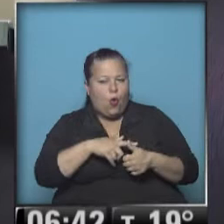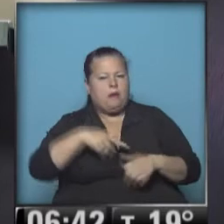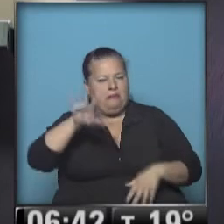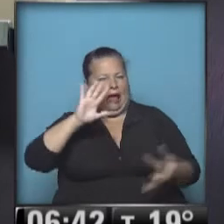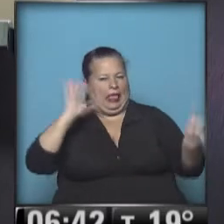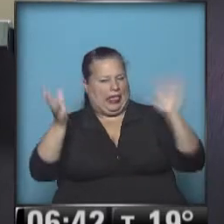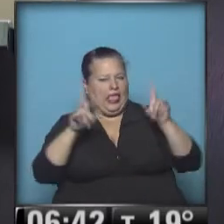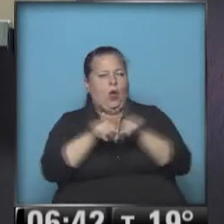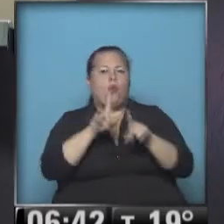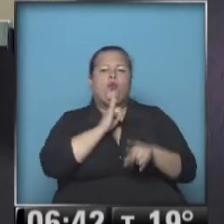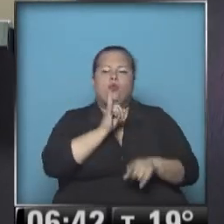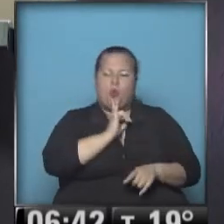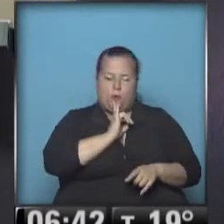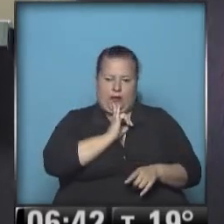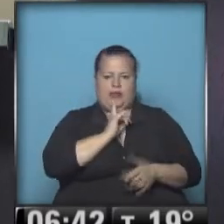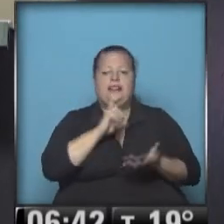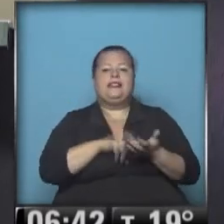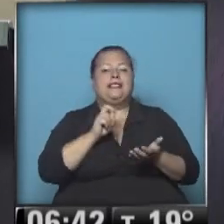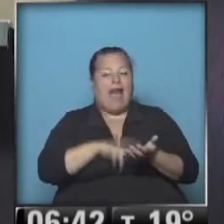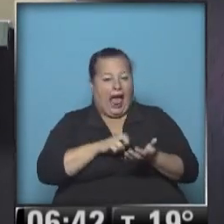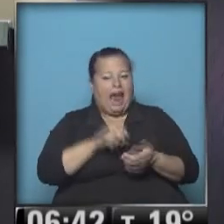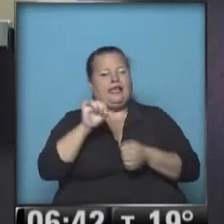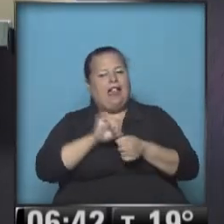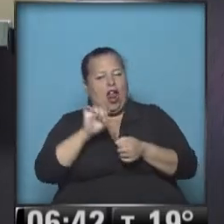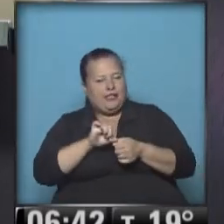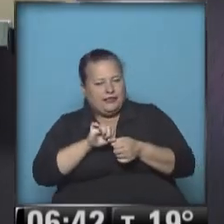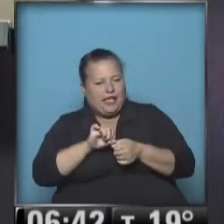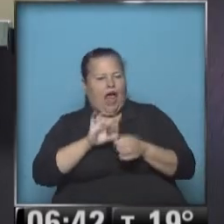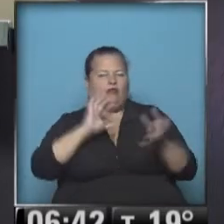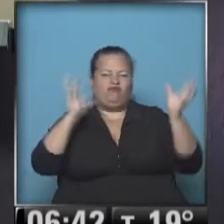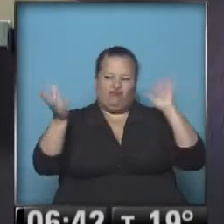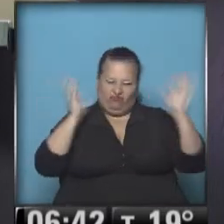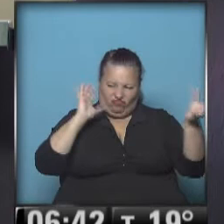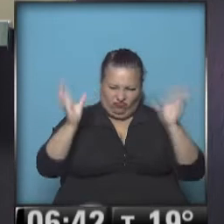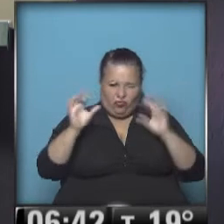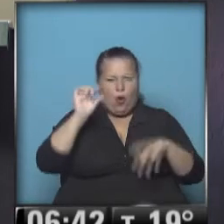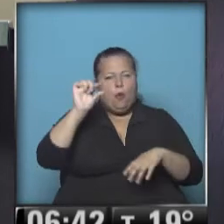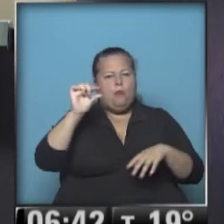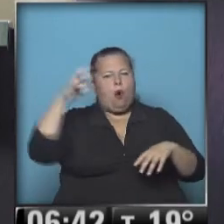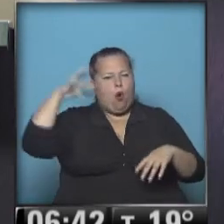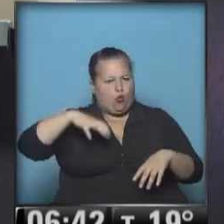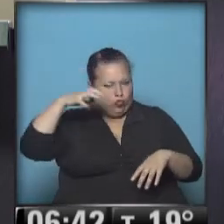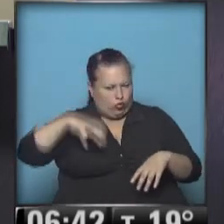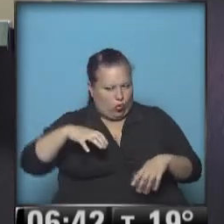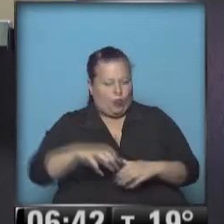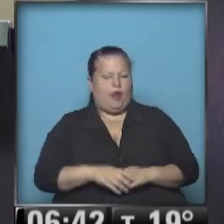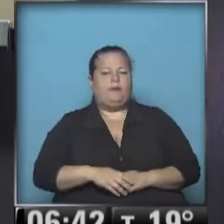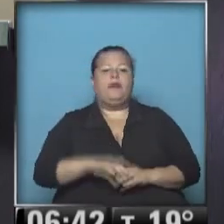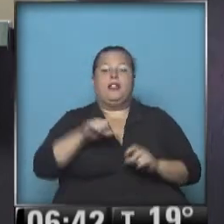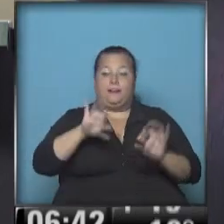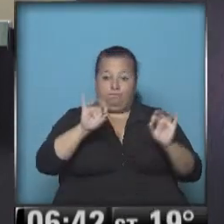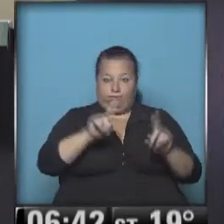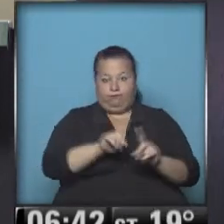inestable, igual que Tucumán. En Salta, Santiago del Estero, algo de inestabilidad, poquita precipitación. Nos